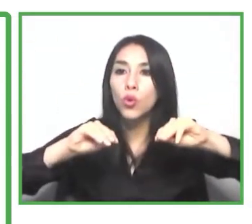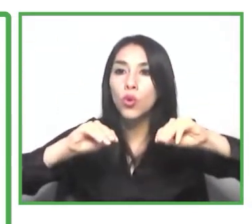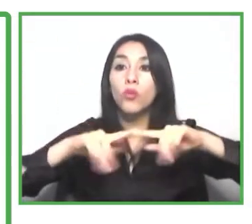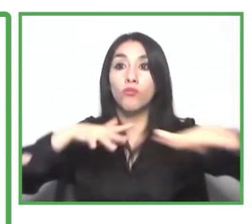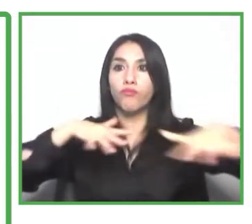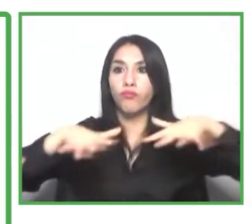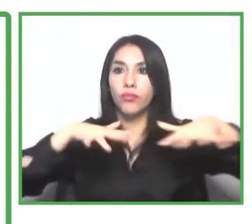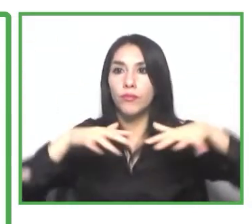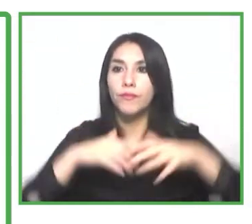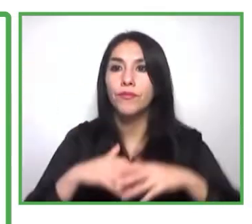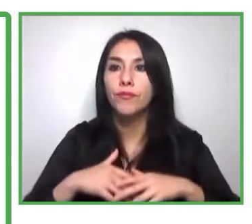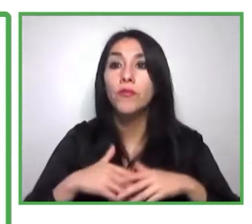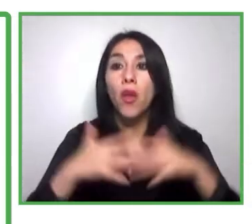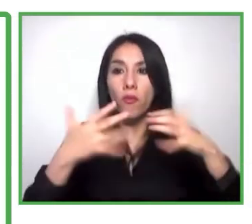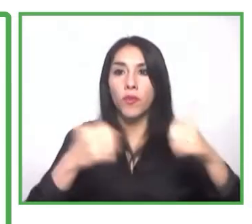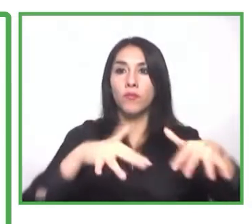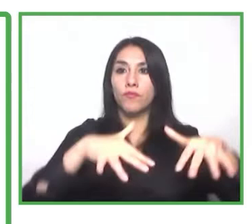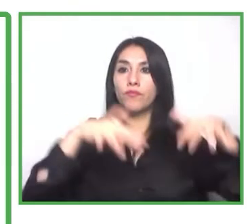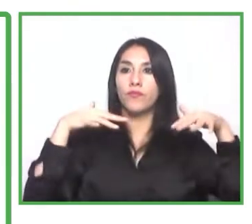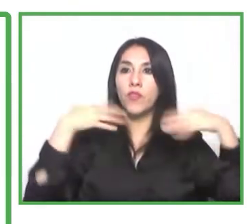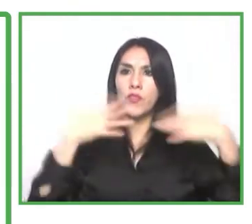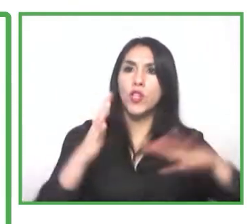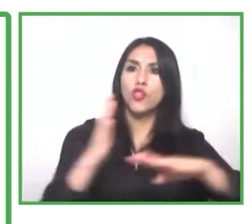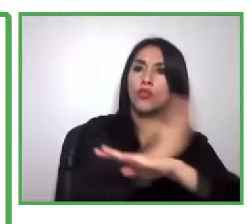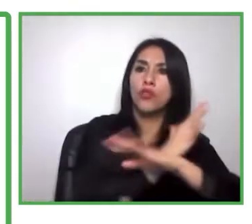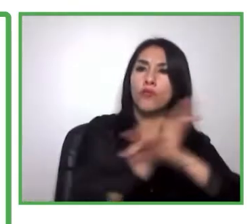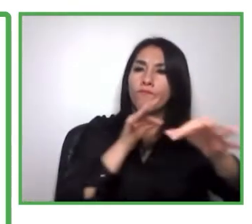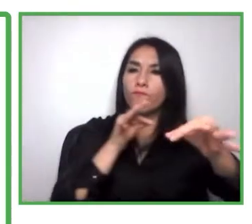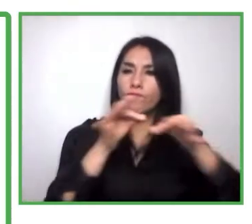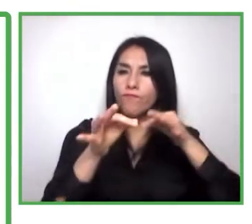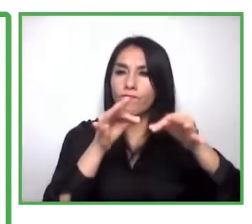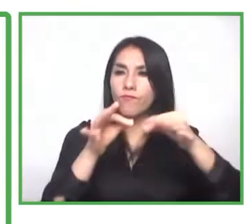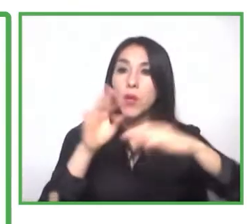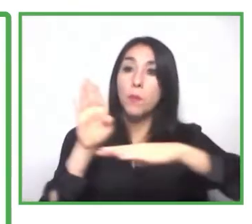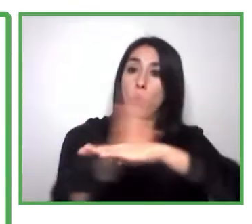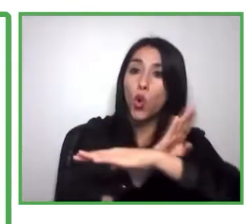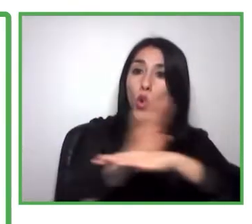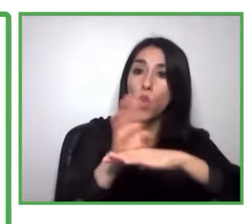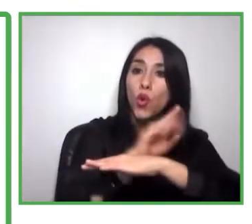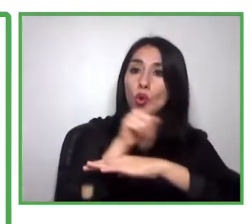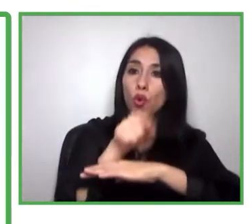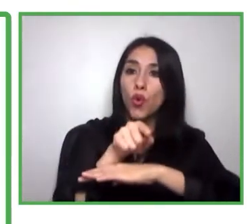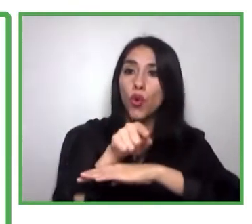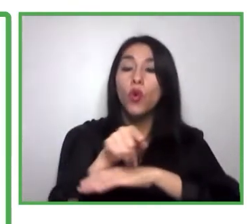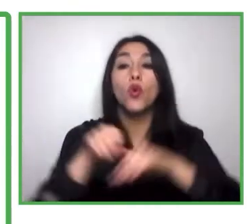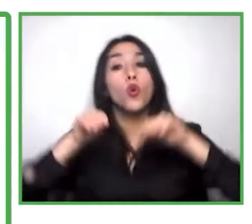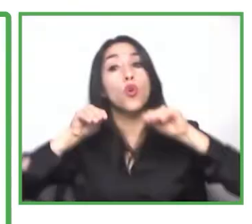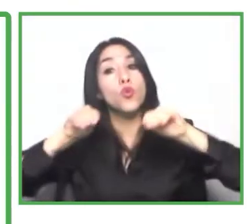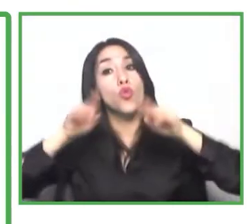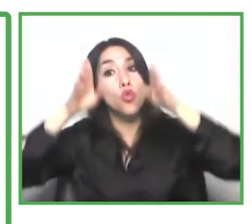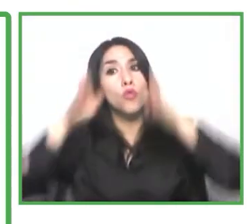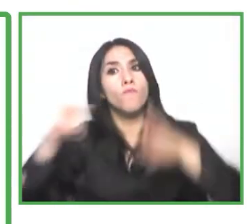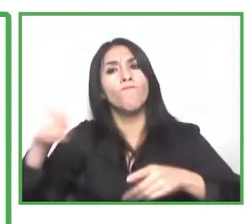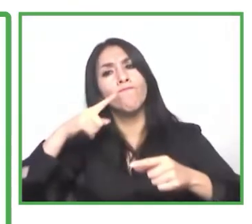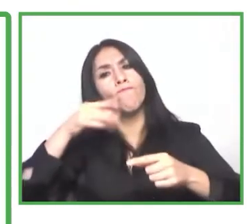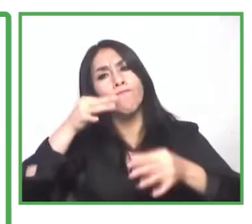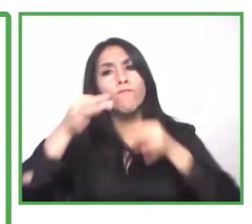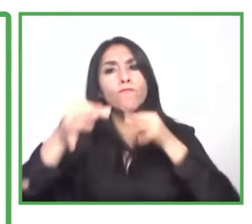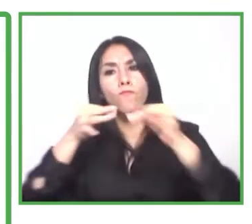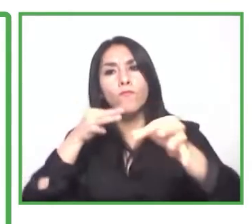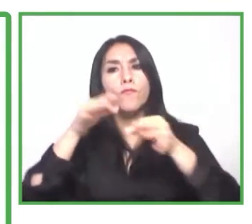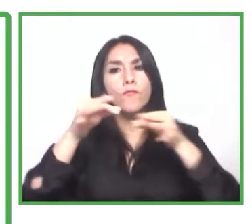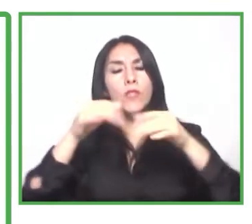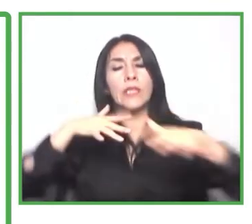empresas que están dictando charlas que de alguna manera den tips, motiven y también puedan aportar a la